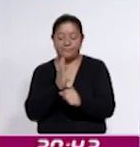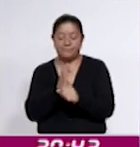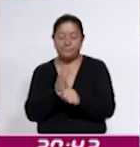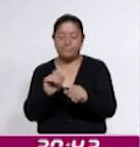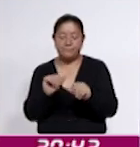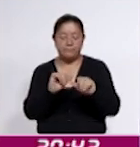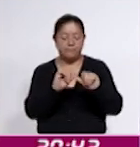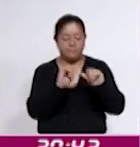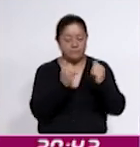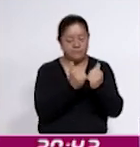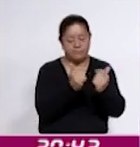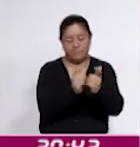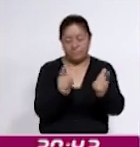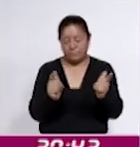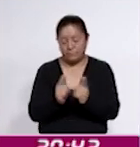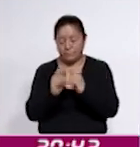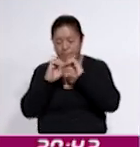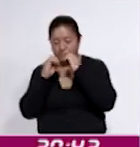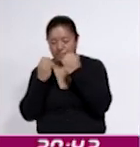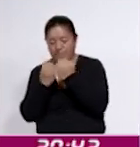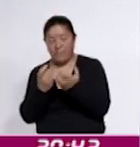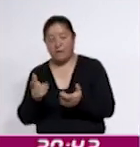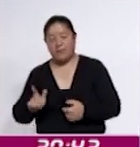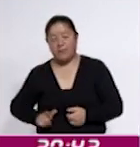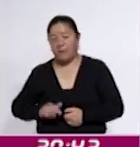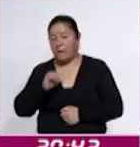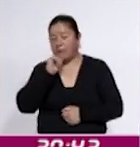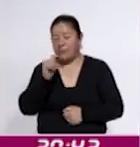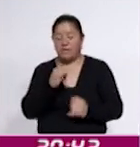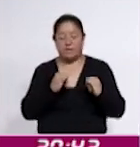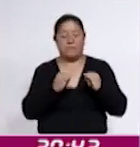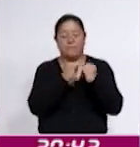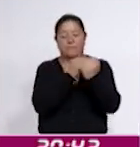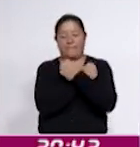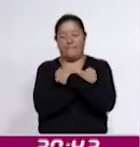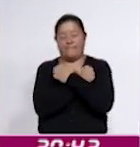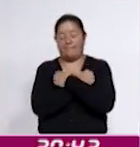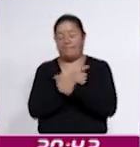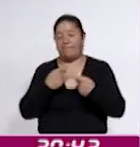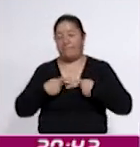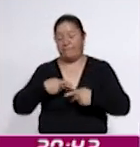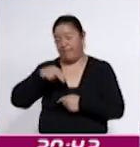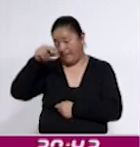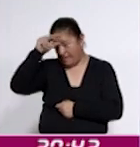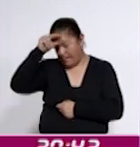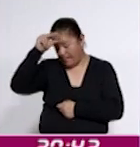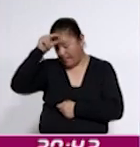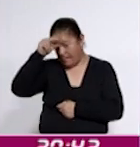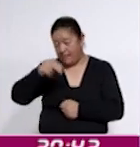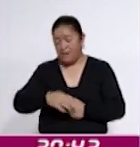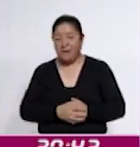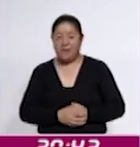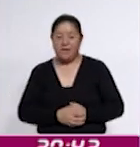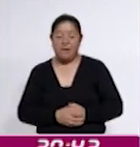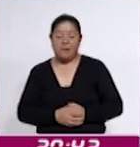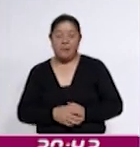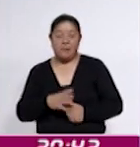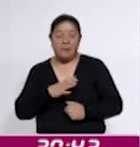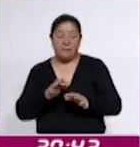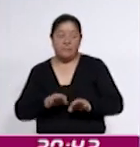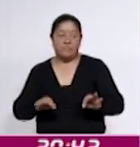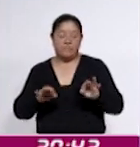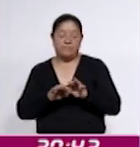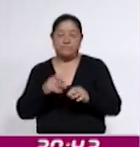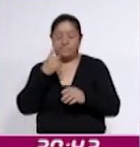organizaciones no gubernamentales, instituciones educativas y expertos en la materia ha sido fundamental